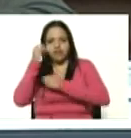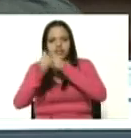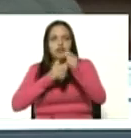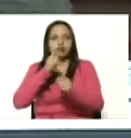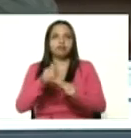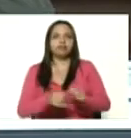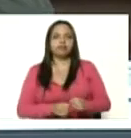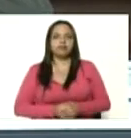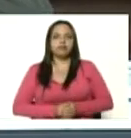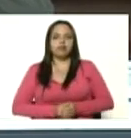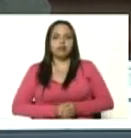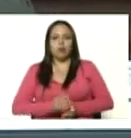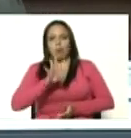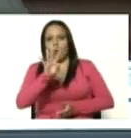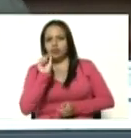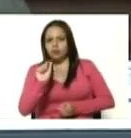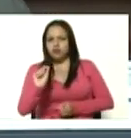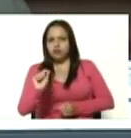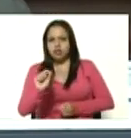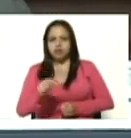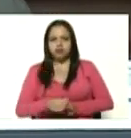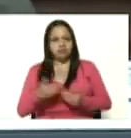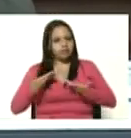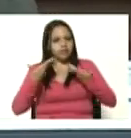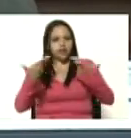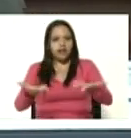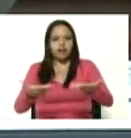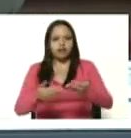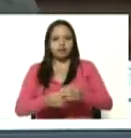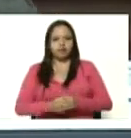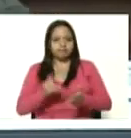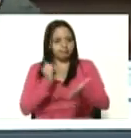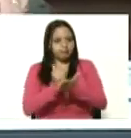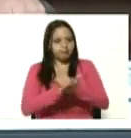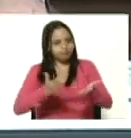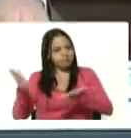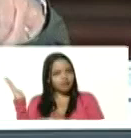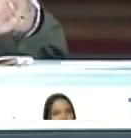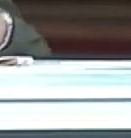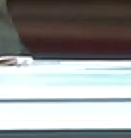cuatro minuticos se los regalo pendiente adelante